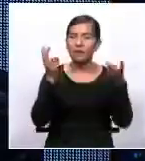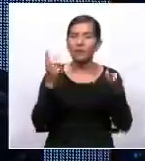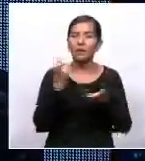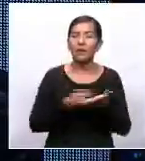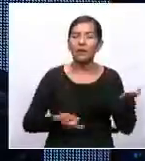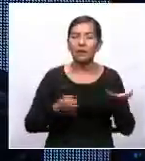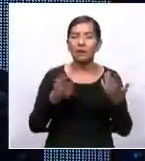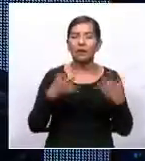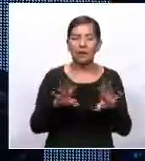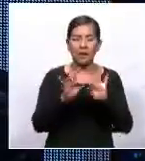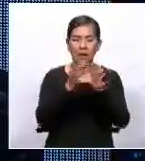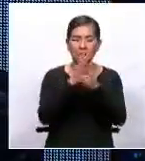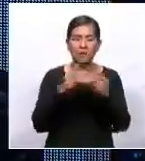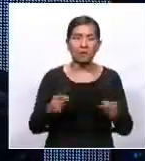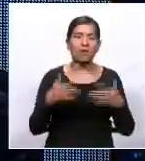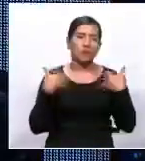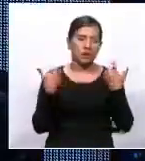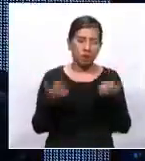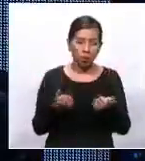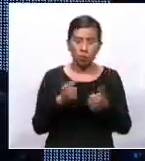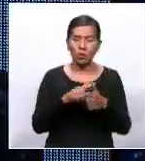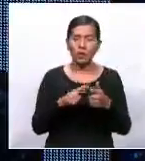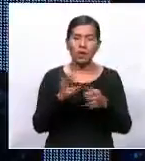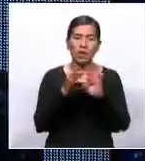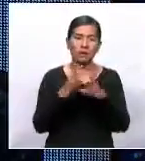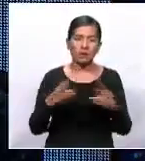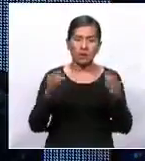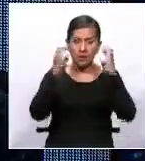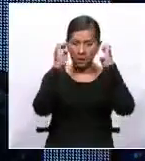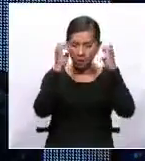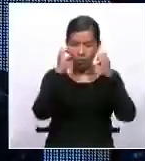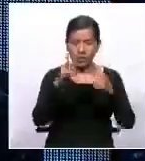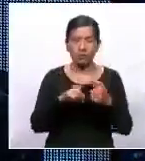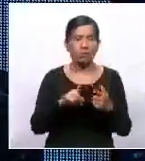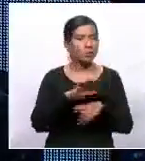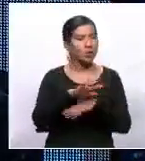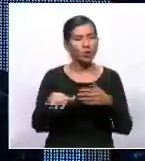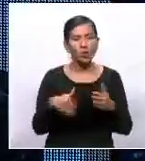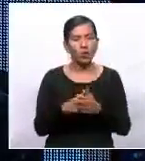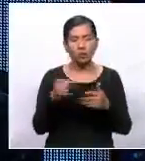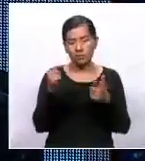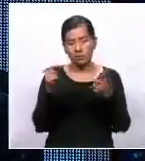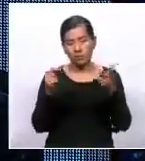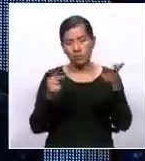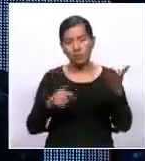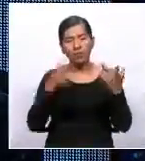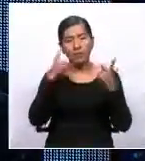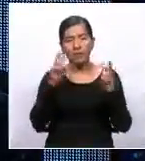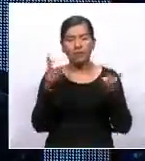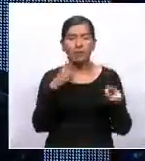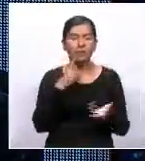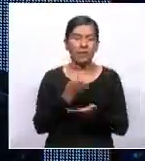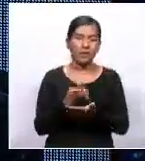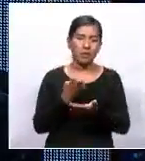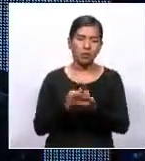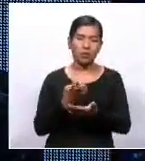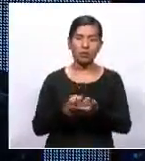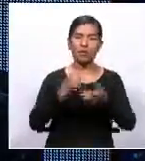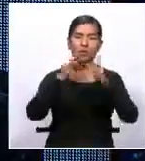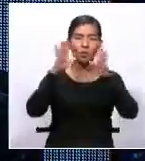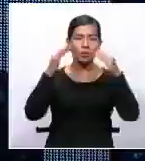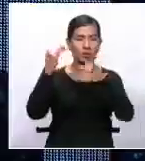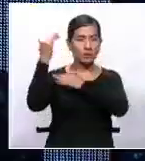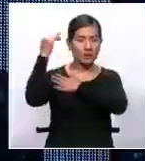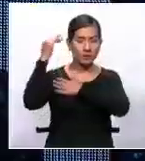va a arreglar salud, va a arreglar educación, va a arreglar absolutamente todo en términos económicos en Santa Cruz